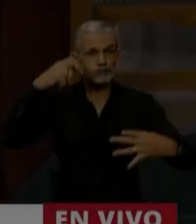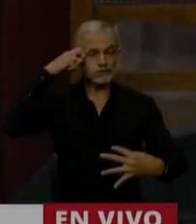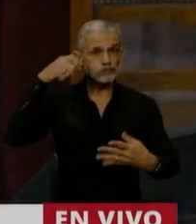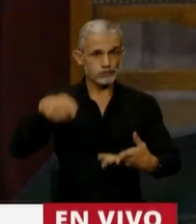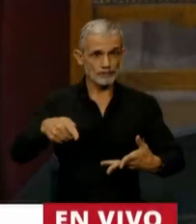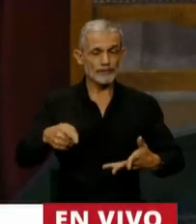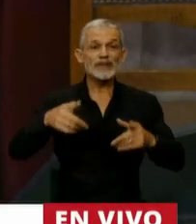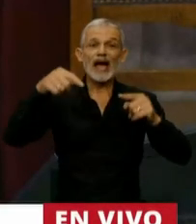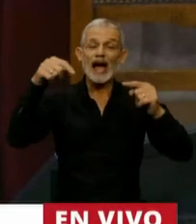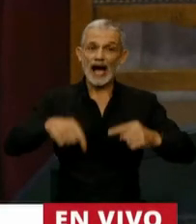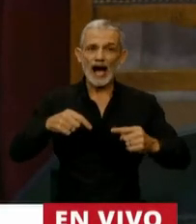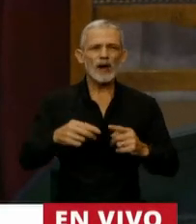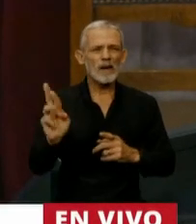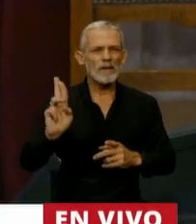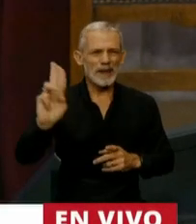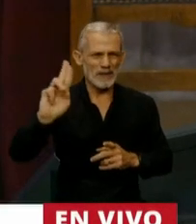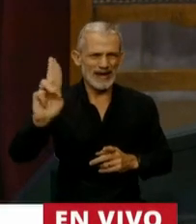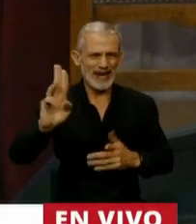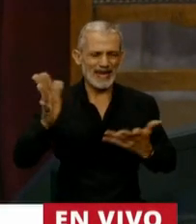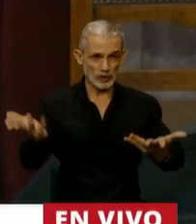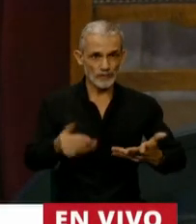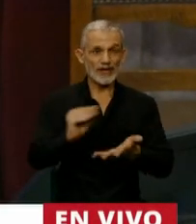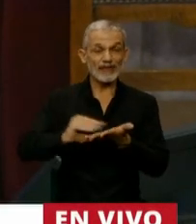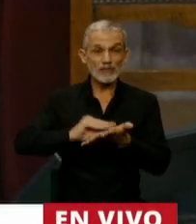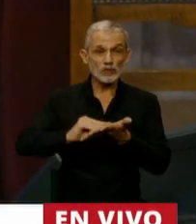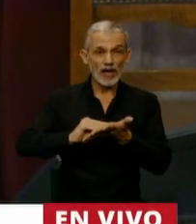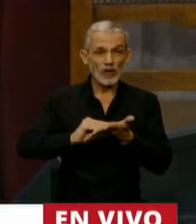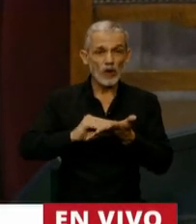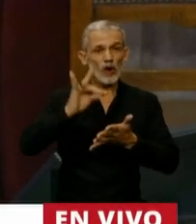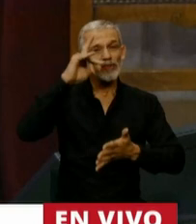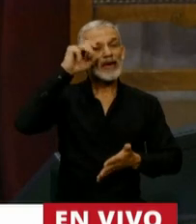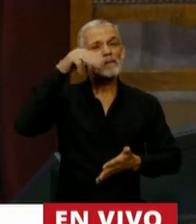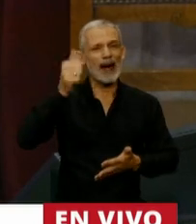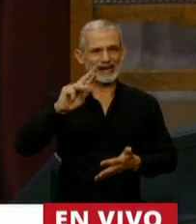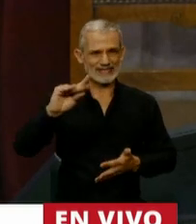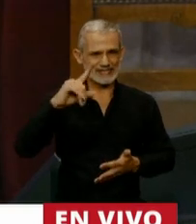Y para una cuestión de privilegio tiene la palabra el diputado Omar de Marchi.